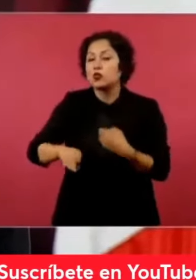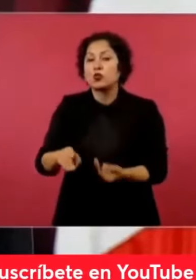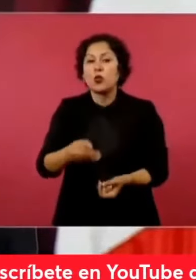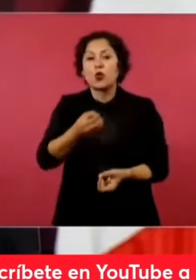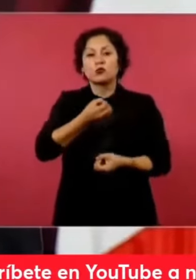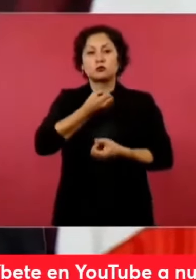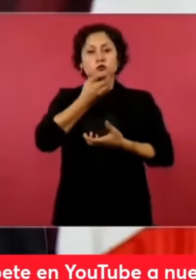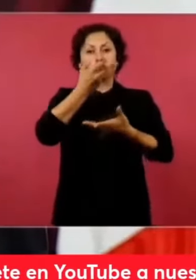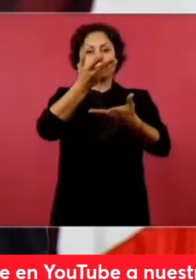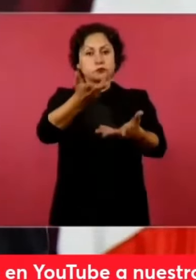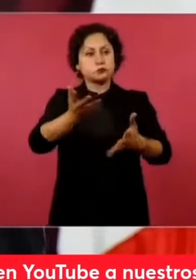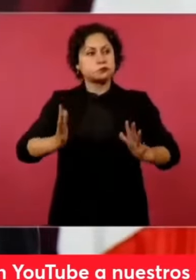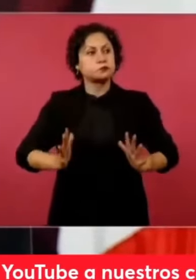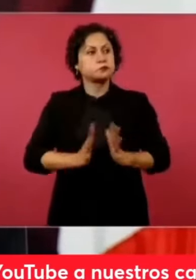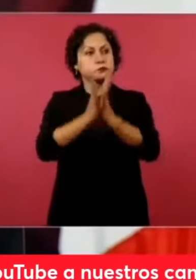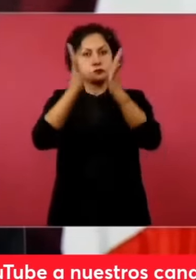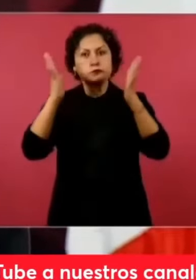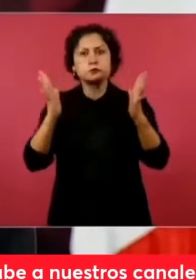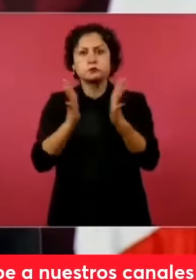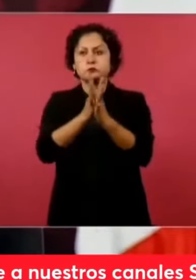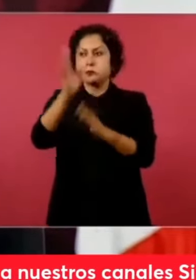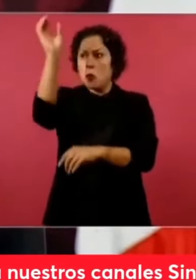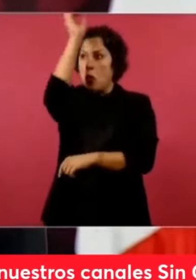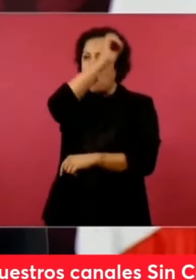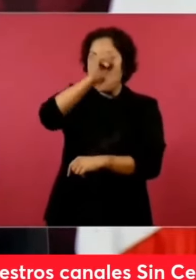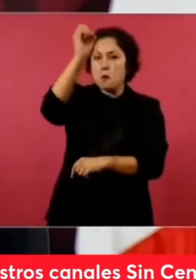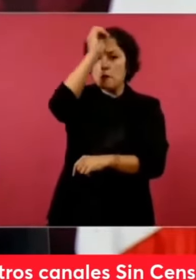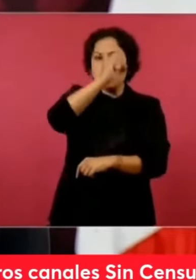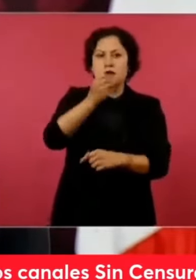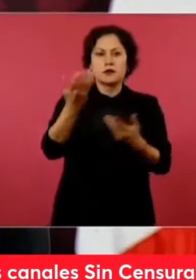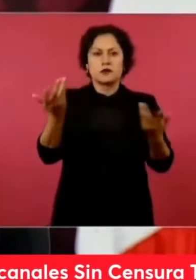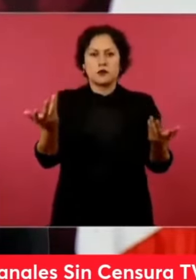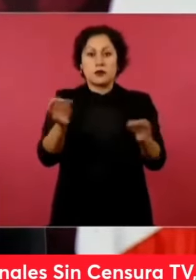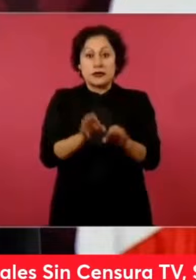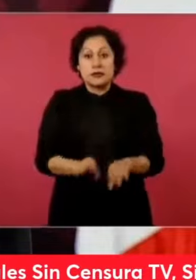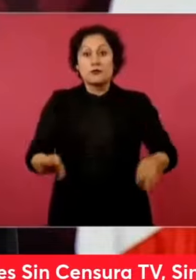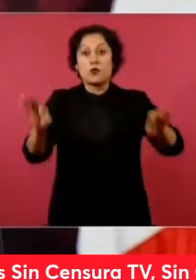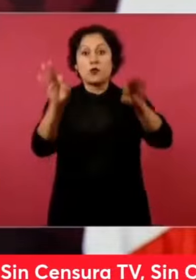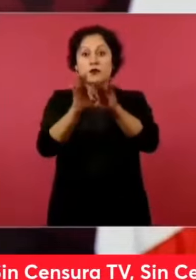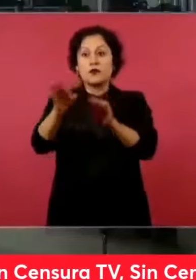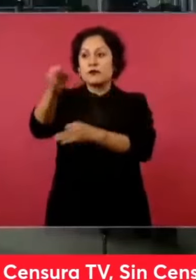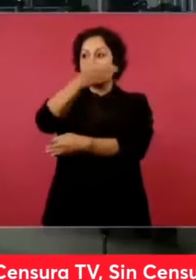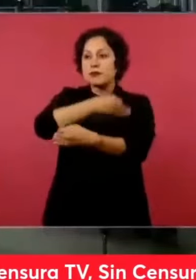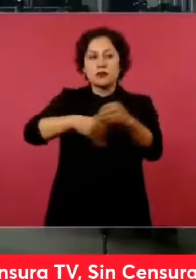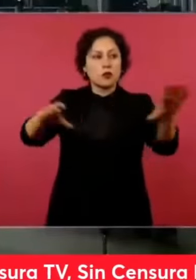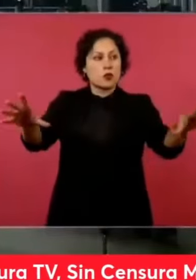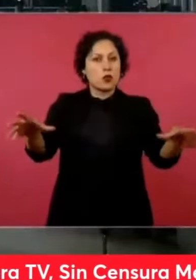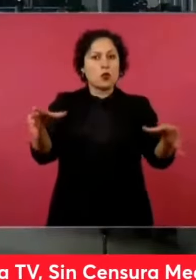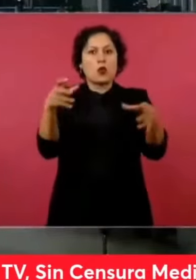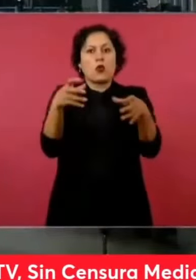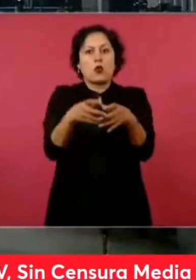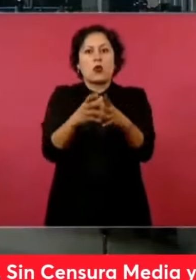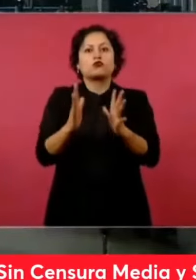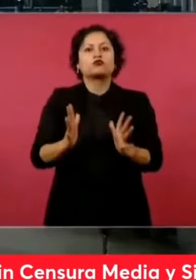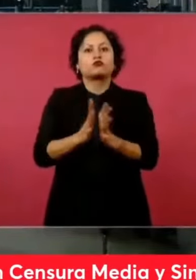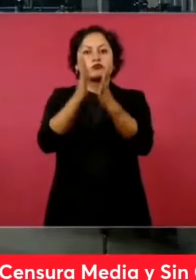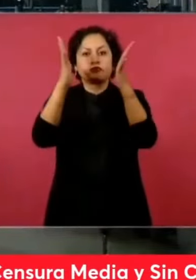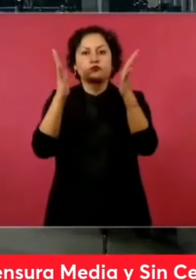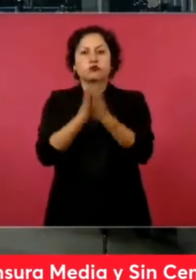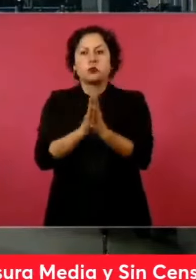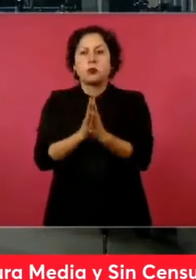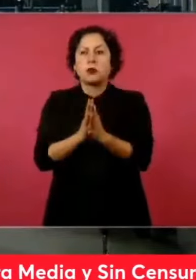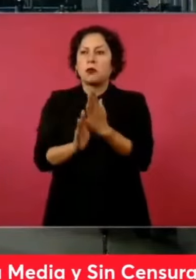sienta excluido, porque no es una